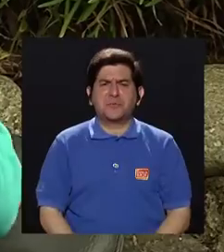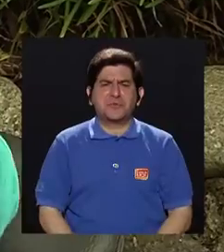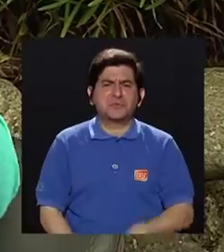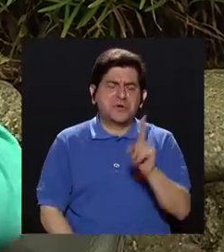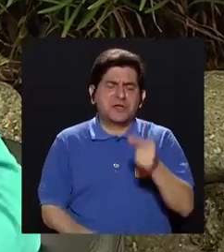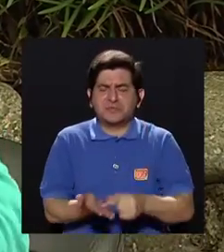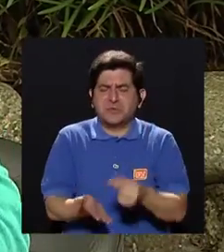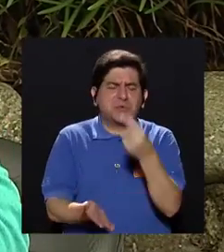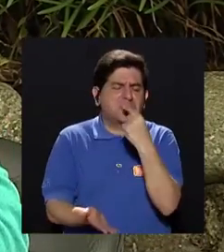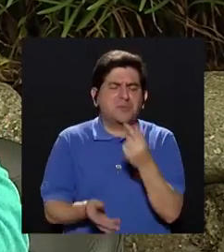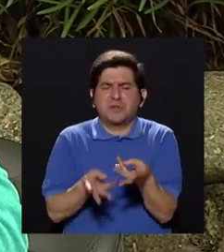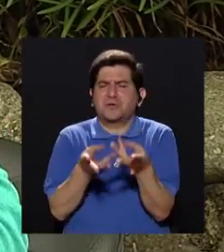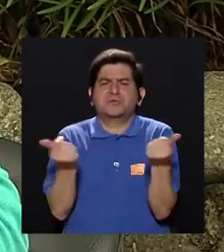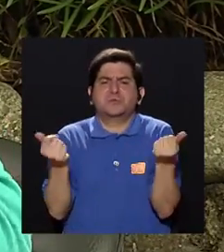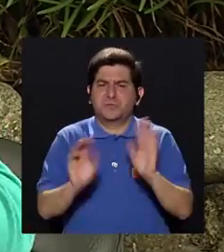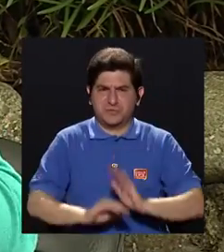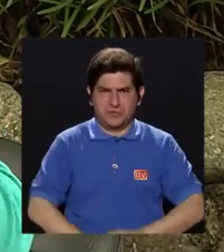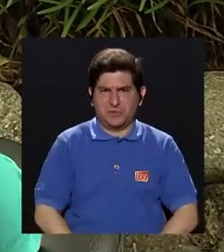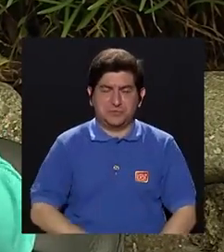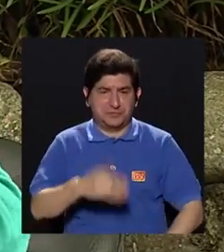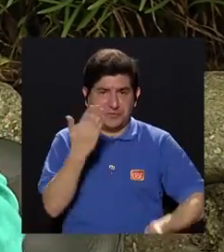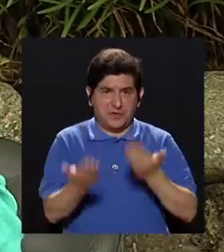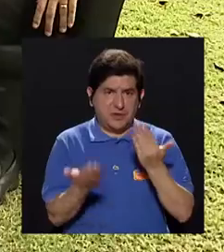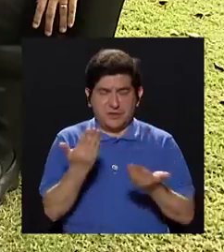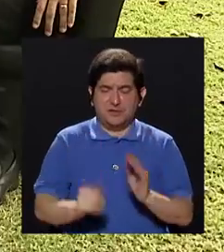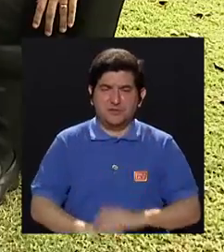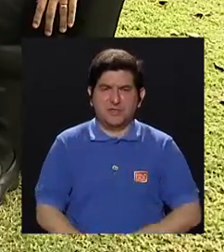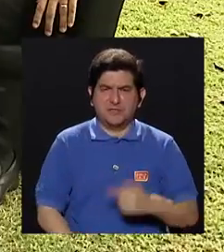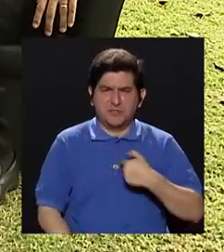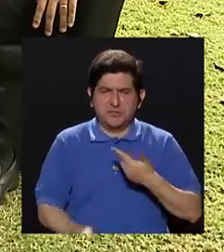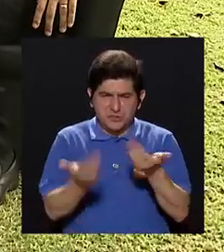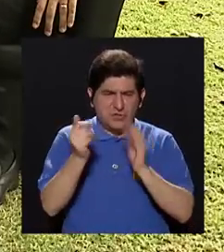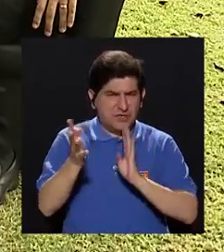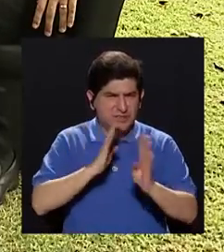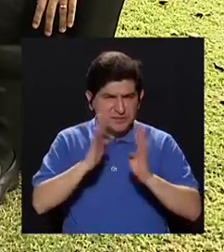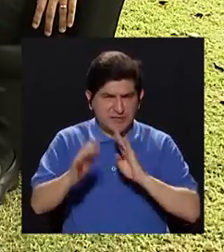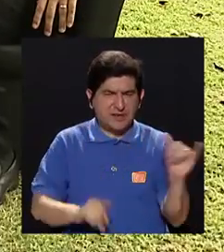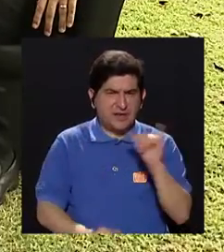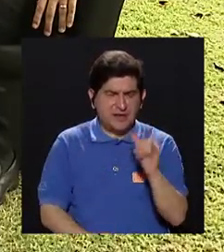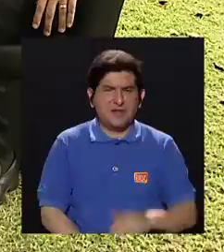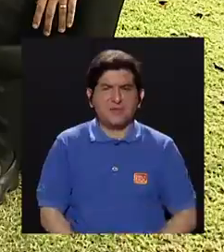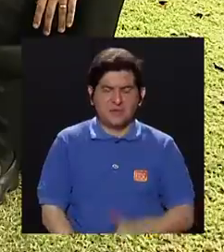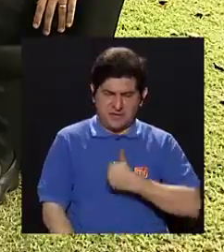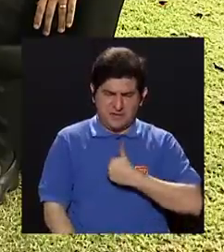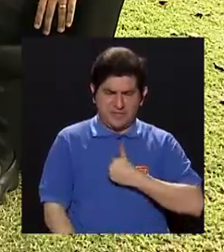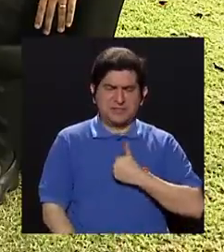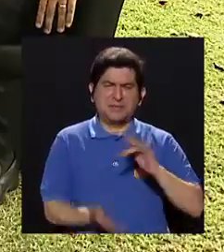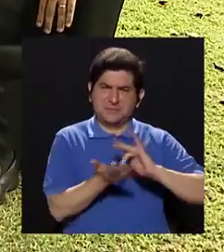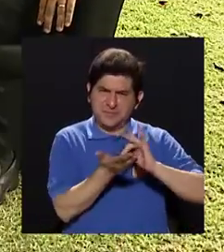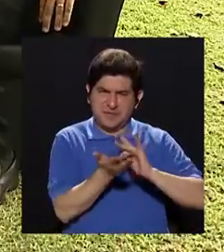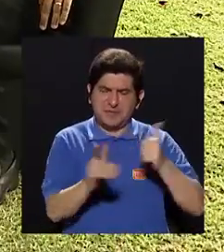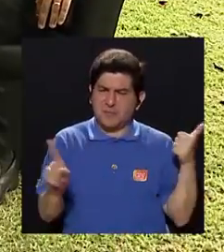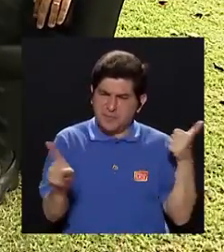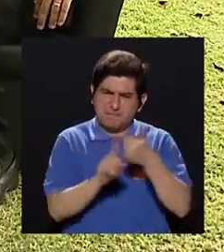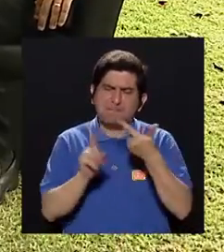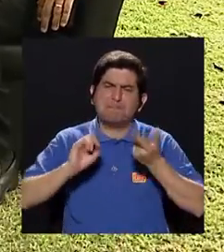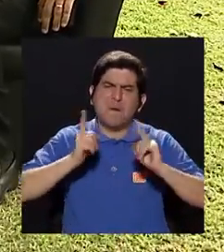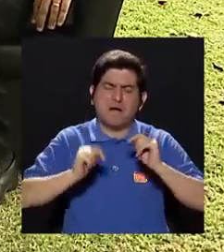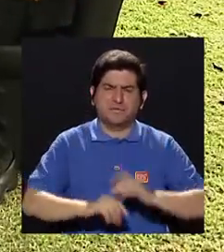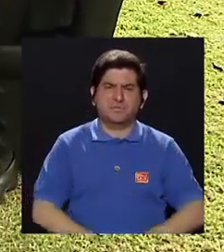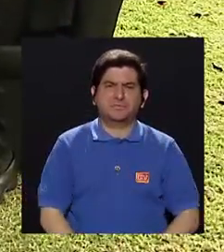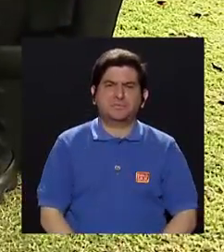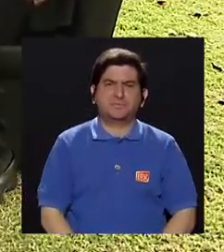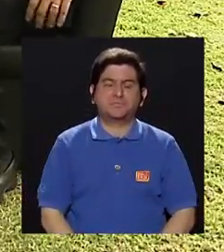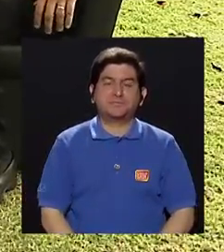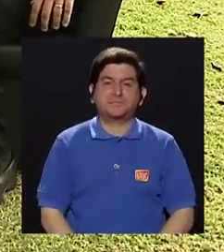pastillita que, ¿verdad?, o cualquier, este, analgésico. Me gustaría hablar de esto y también de la automedicación, ¿verdad?, ¿qué impacto tiene? Sí, en este